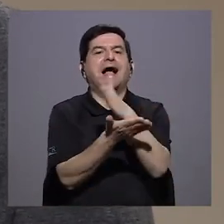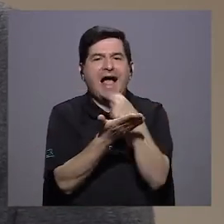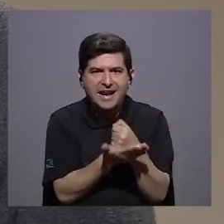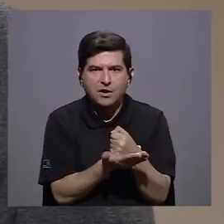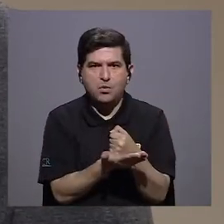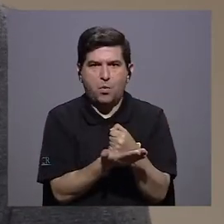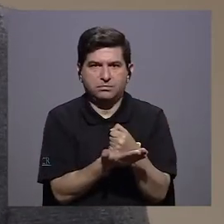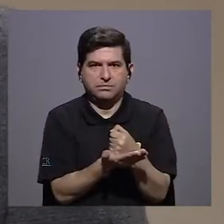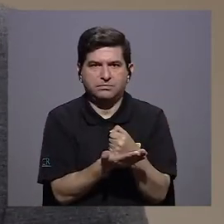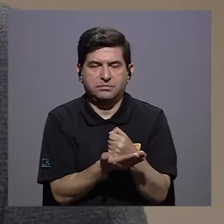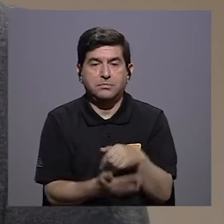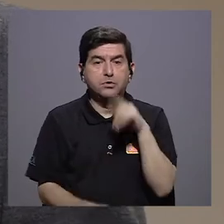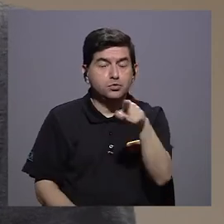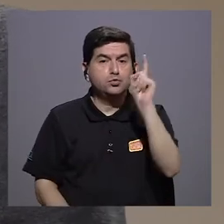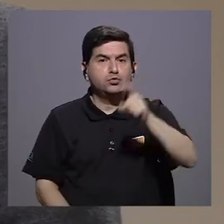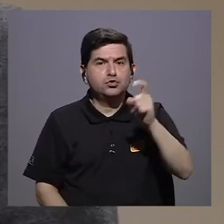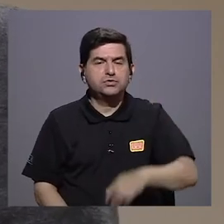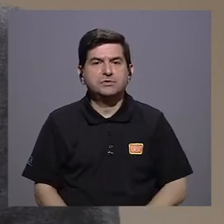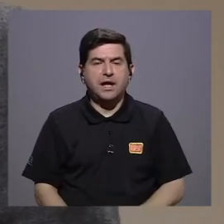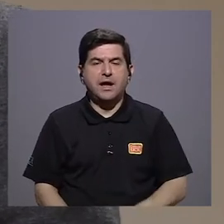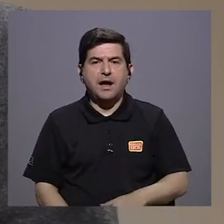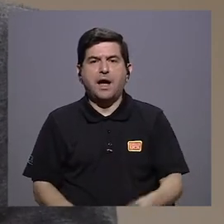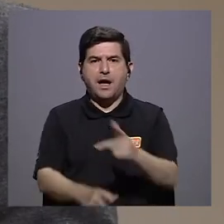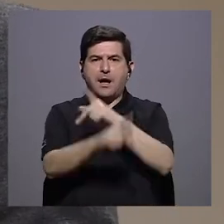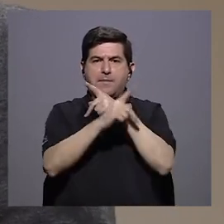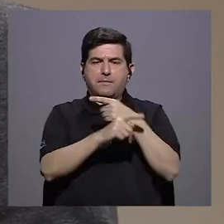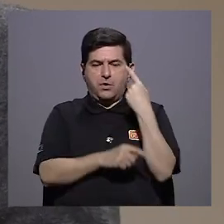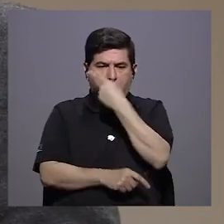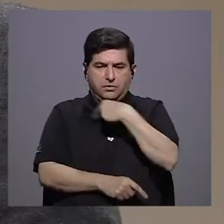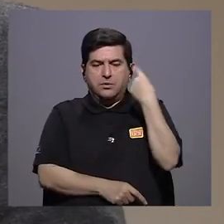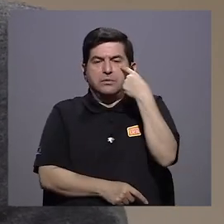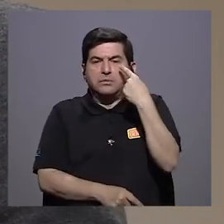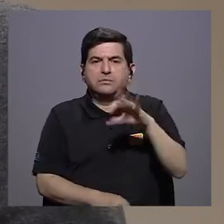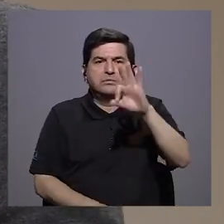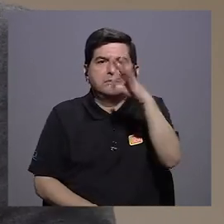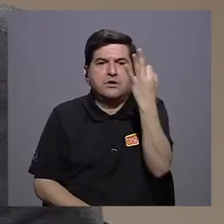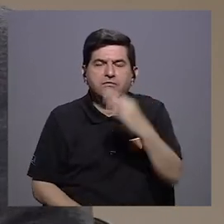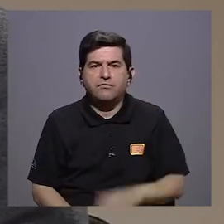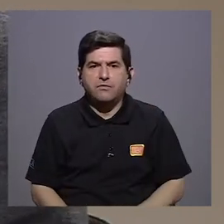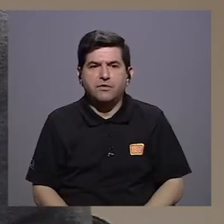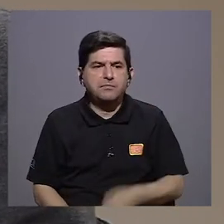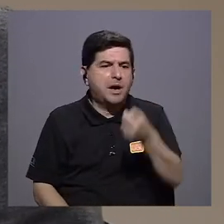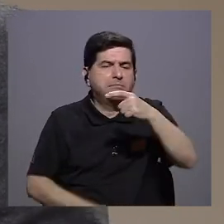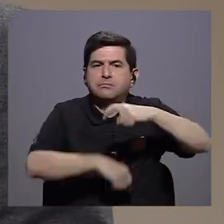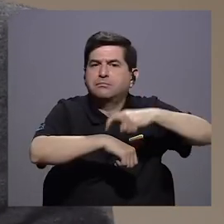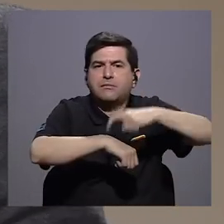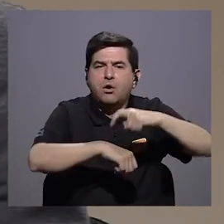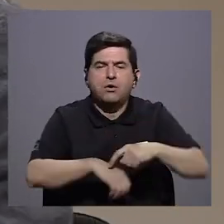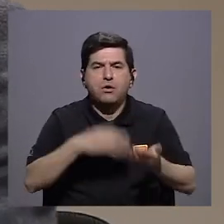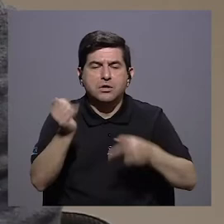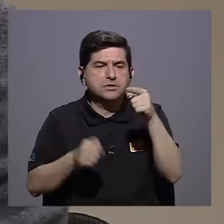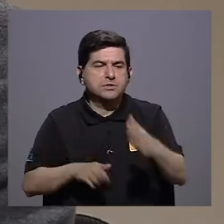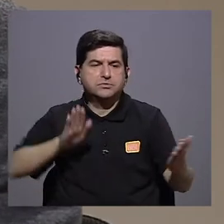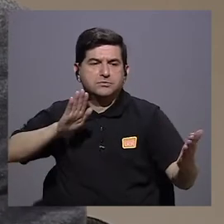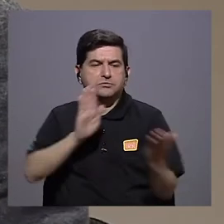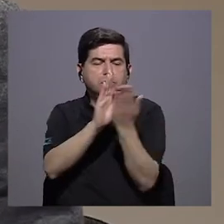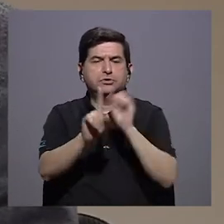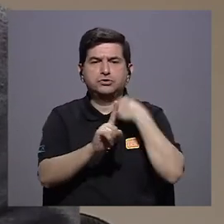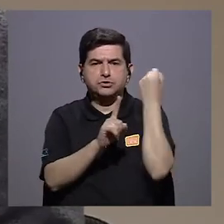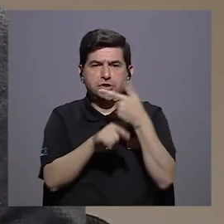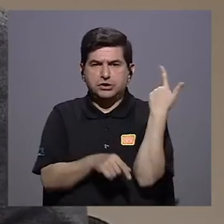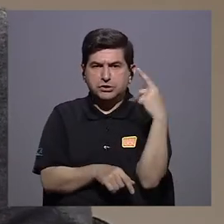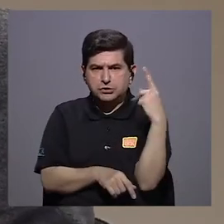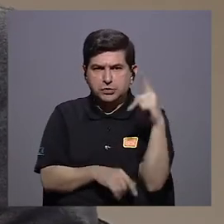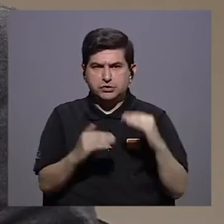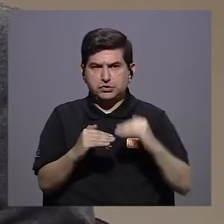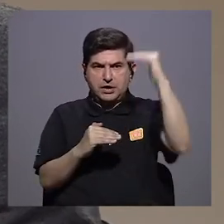En el sentido de que si usted necesita cubrirse su boca de una manera que sea por un corto plazo, porque va a exponerse a una situación